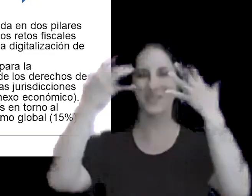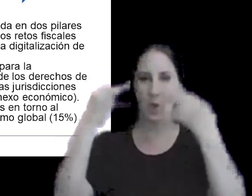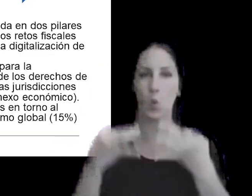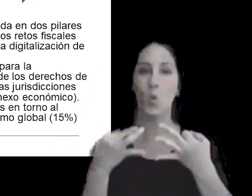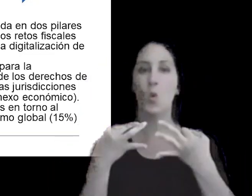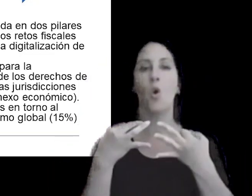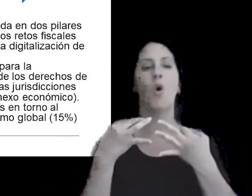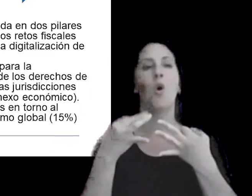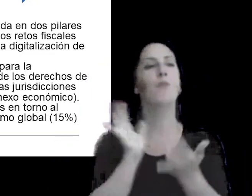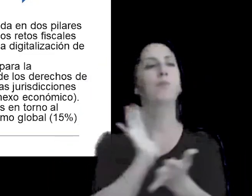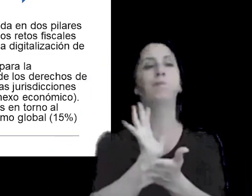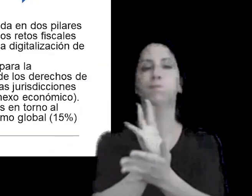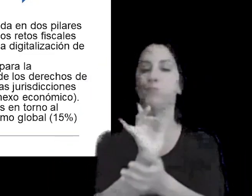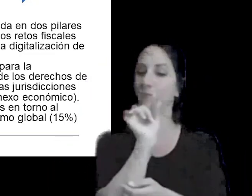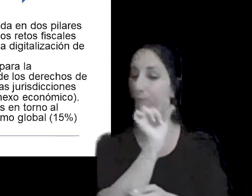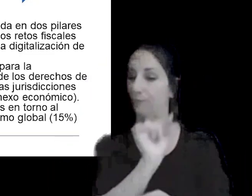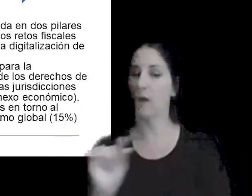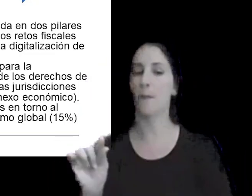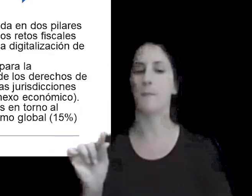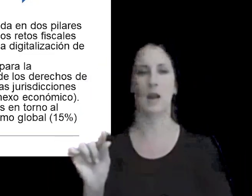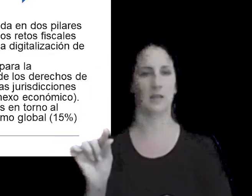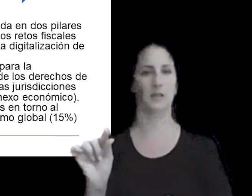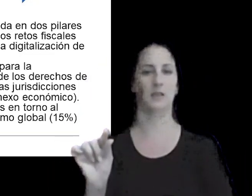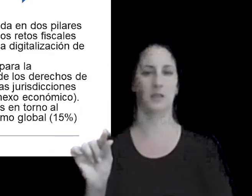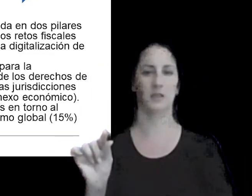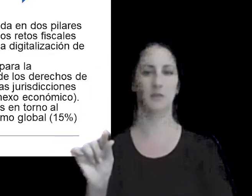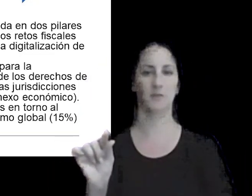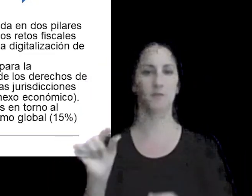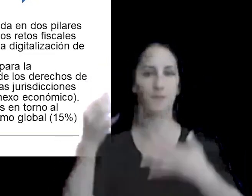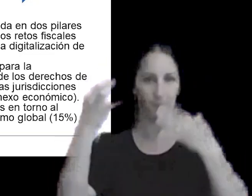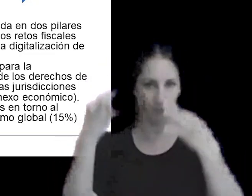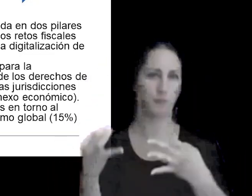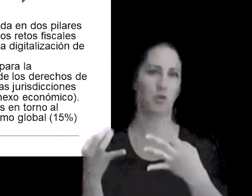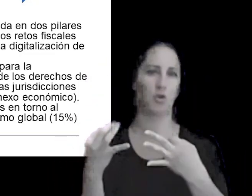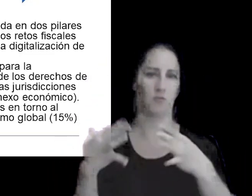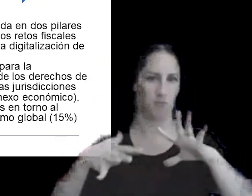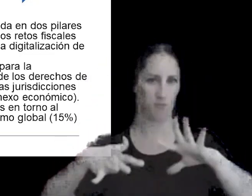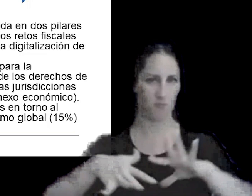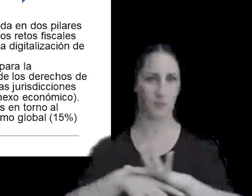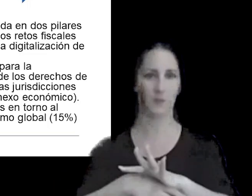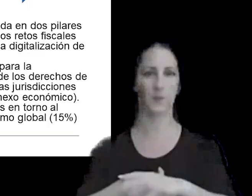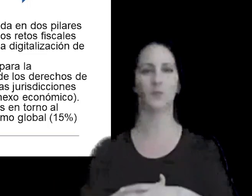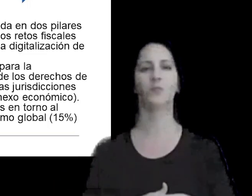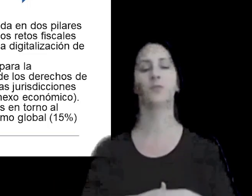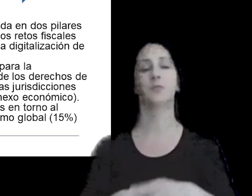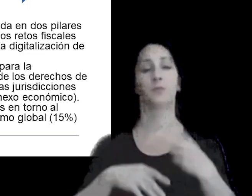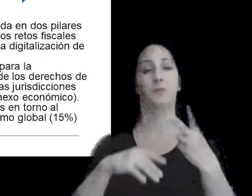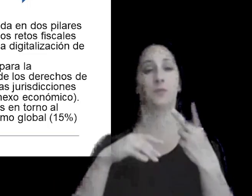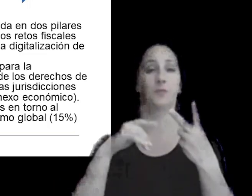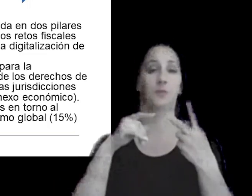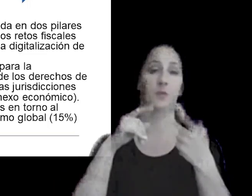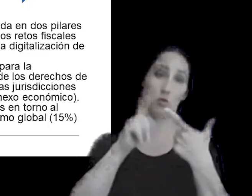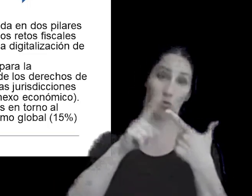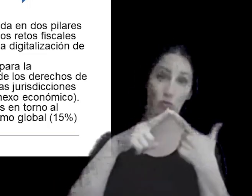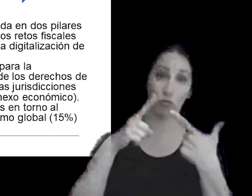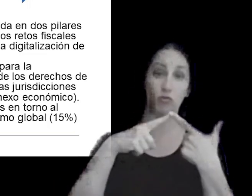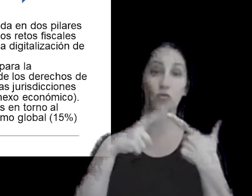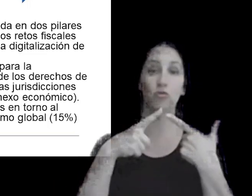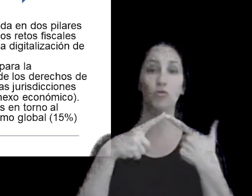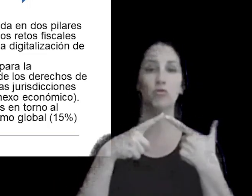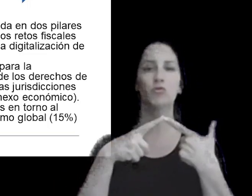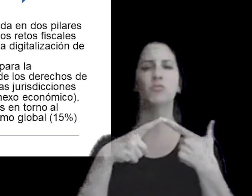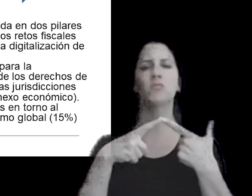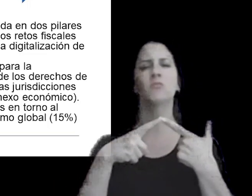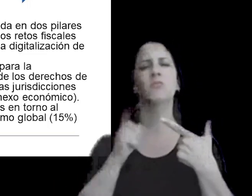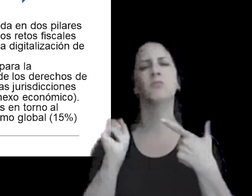digamos de la torta razonable y el pilar 2 que se